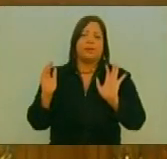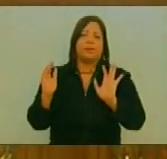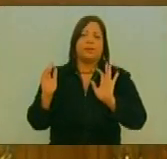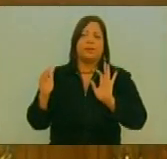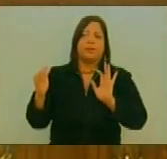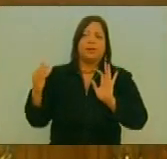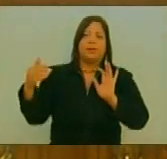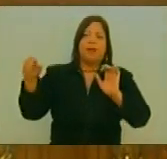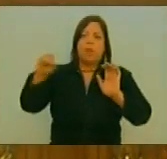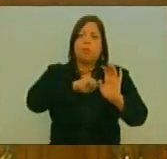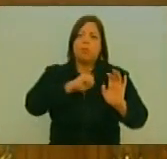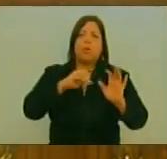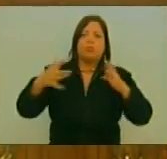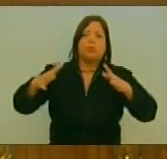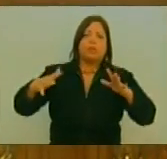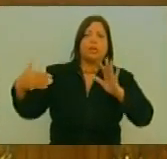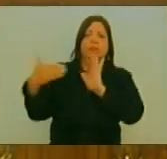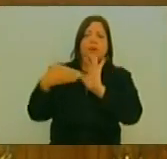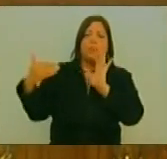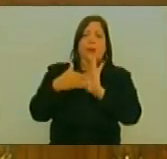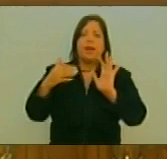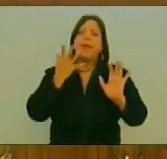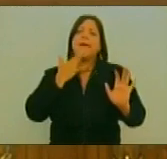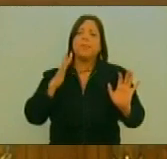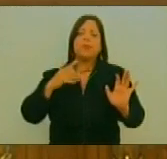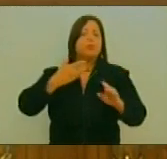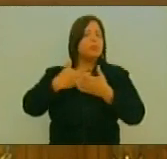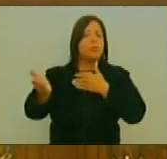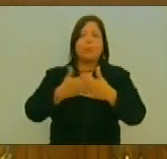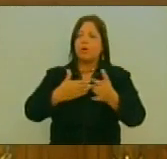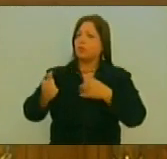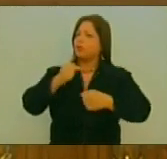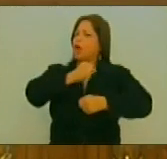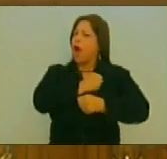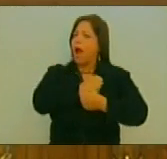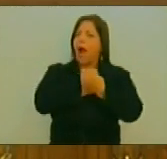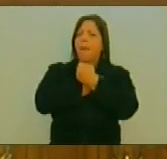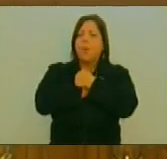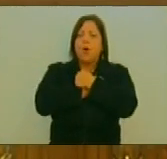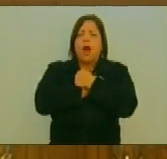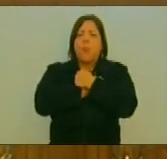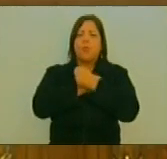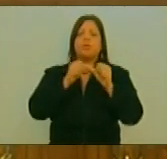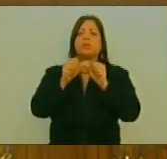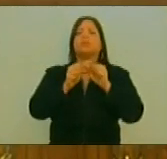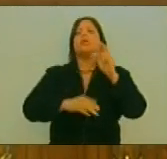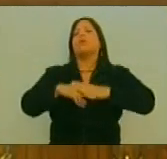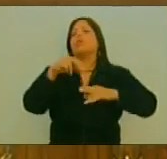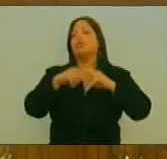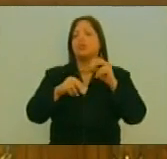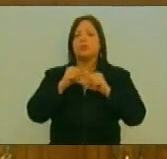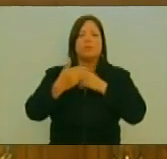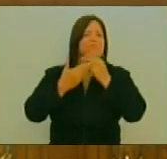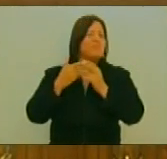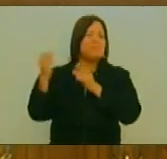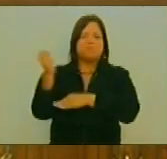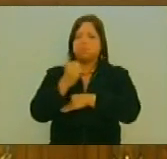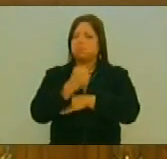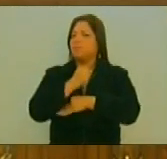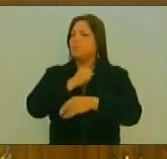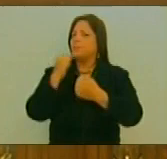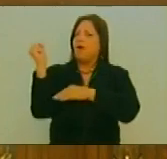Amedrentarnos Bueno Que Sea Esa Voluntad Y Ese Profundo Amor Que Nos Ayude A Seguir Construyendo La Paz Cueste Lo Que Cueste